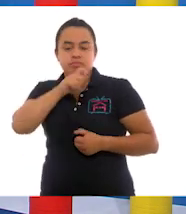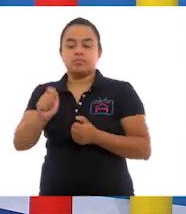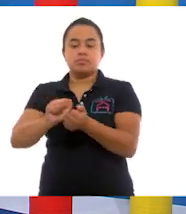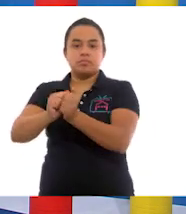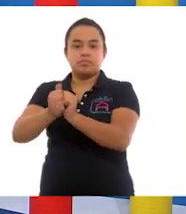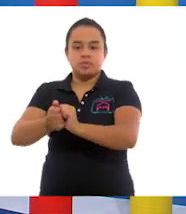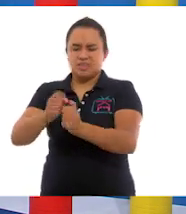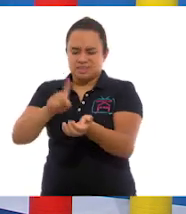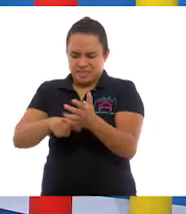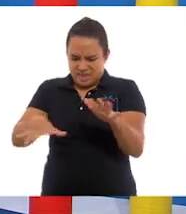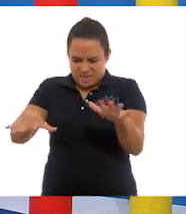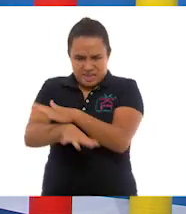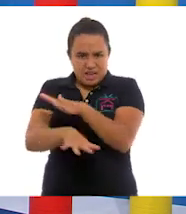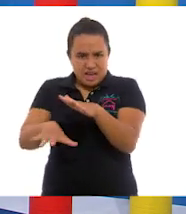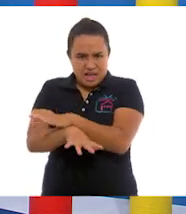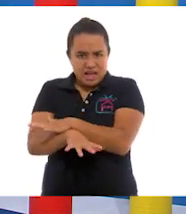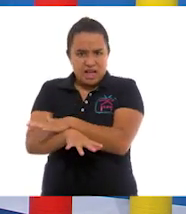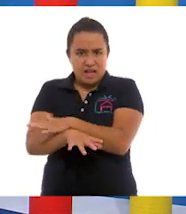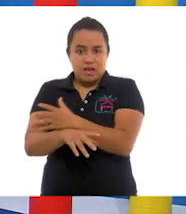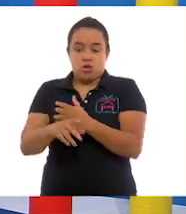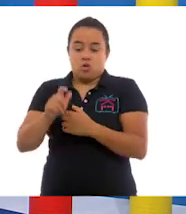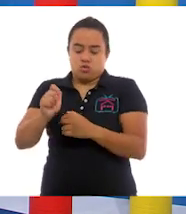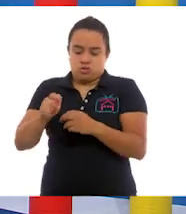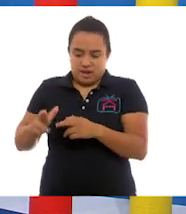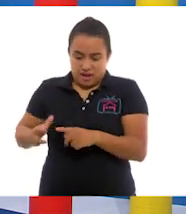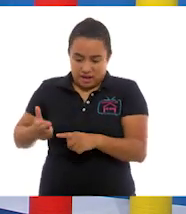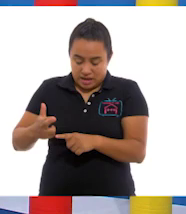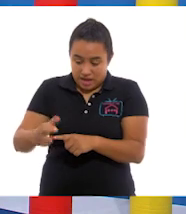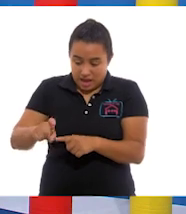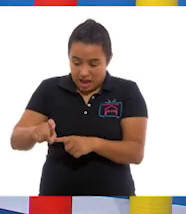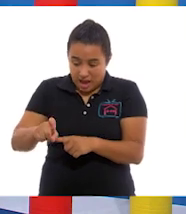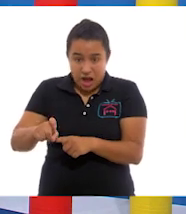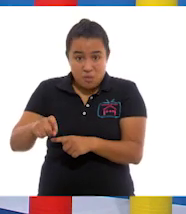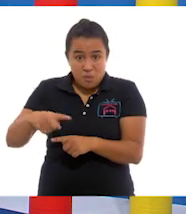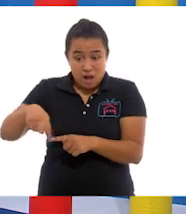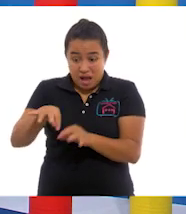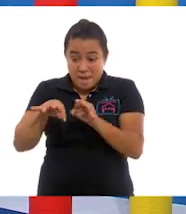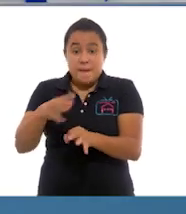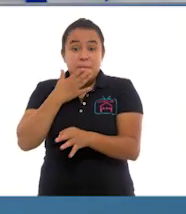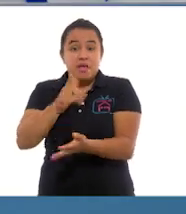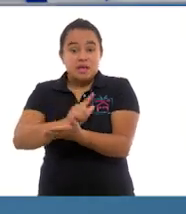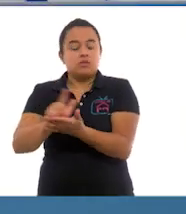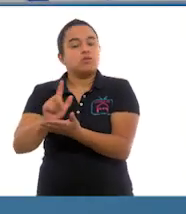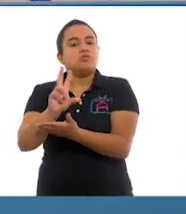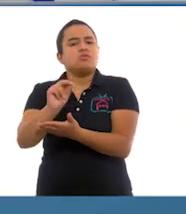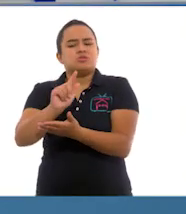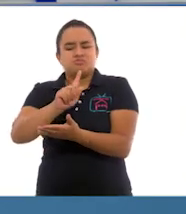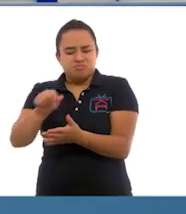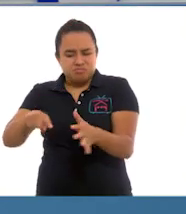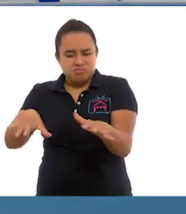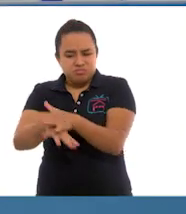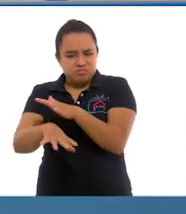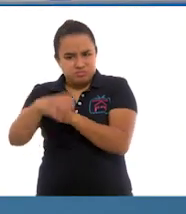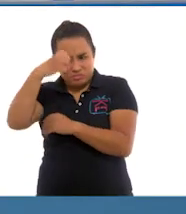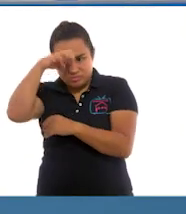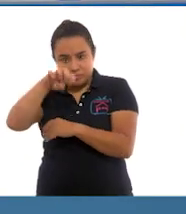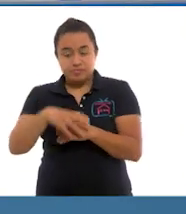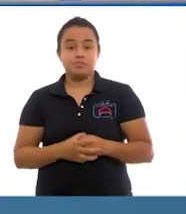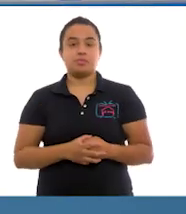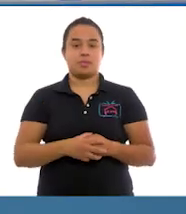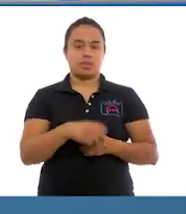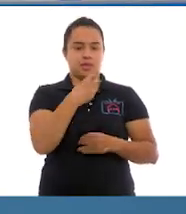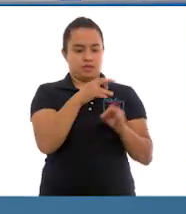cambios químicos, físicos o biológicos en la calidad de este líquido. Qué importante es cuidar el agua.